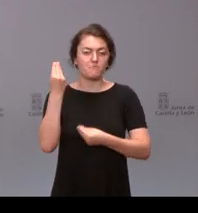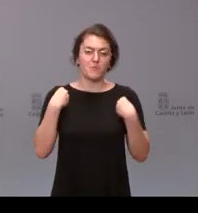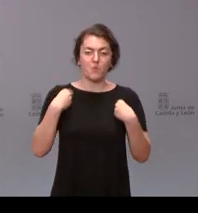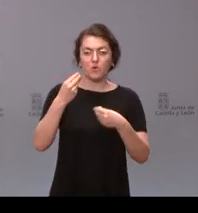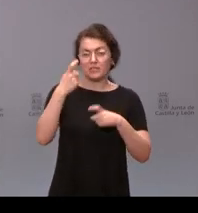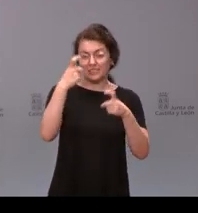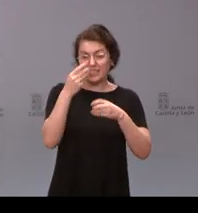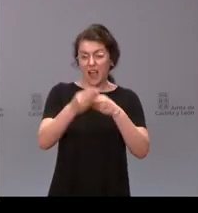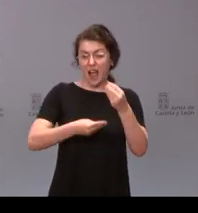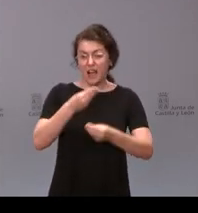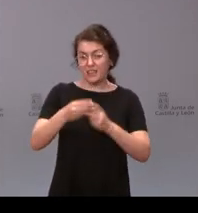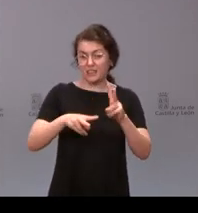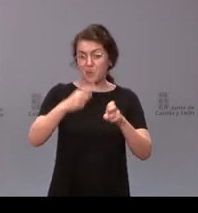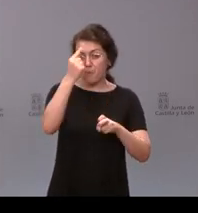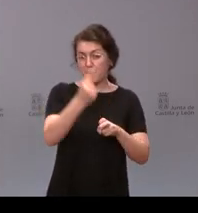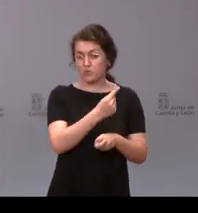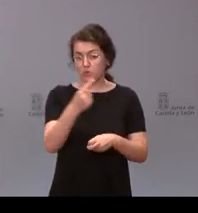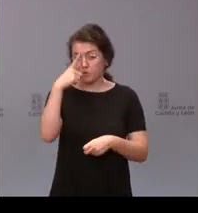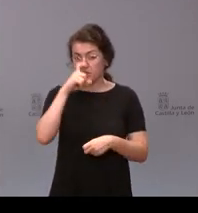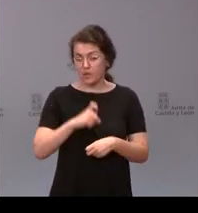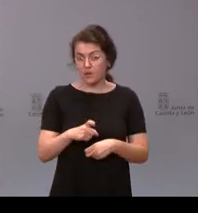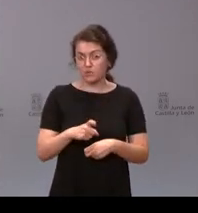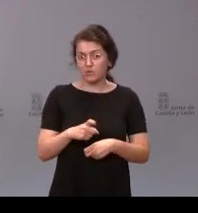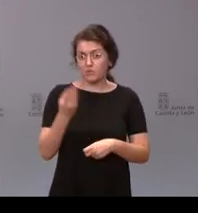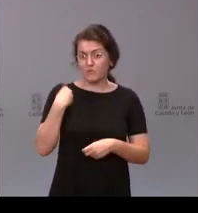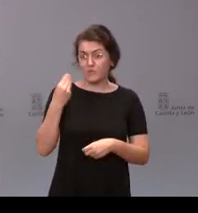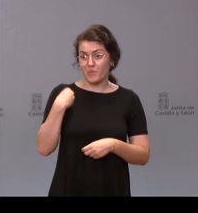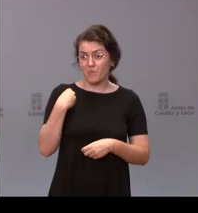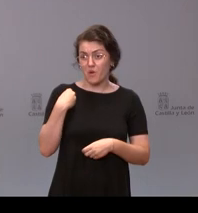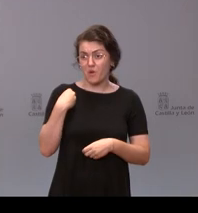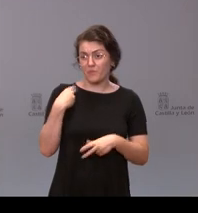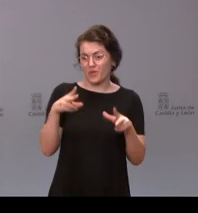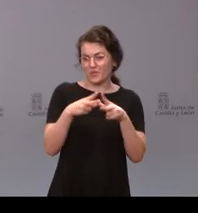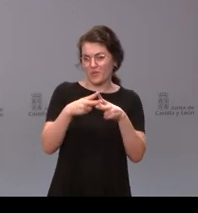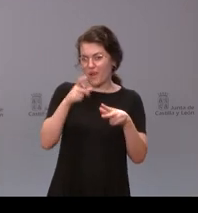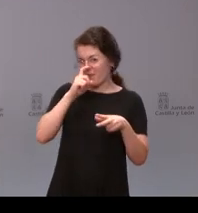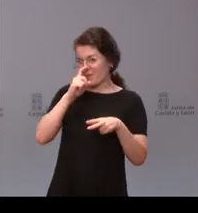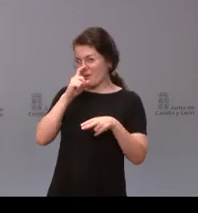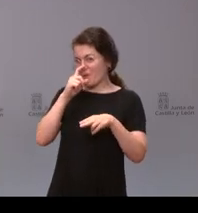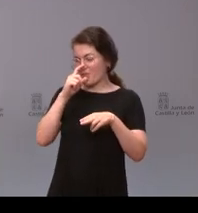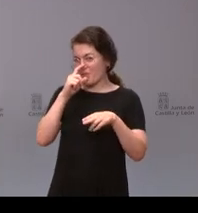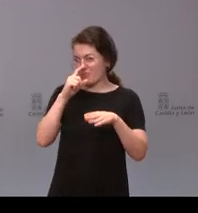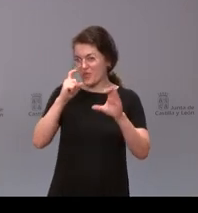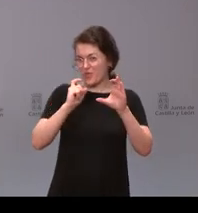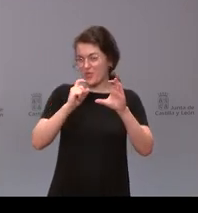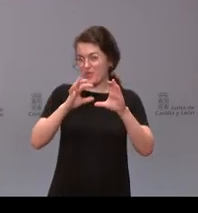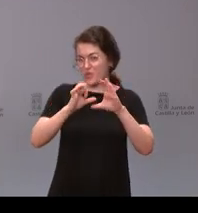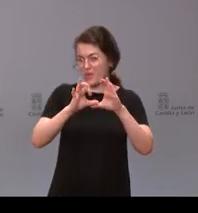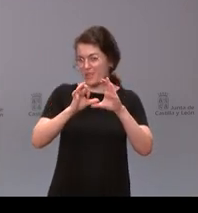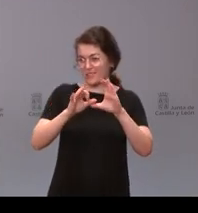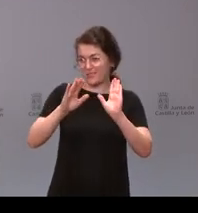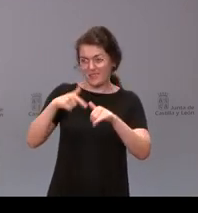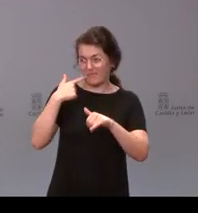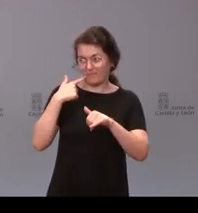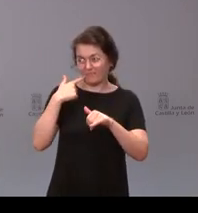negociación de los presupuestos de este año con sus ex socios de gobiernos de ciudadanos que al final salió regular y convocaron unas